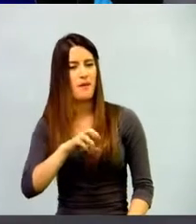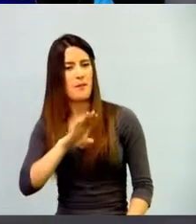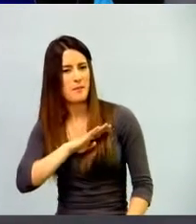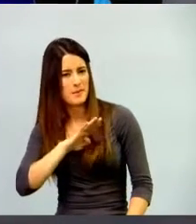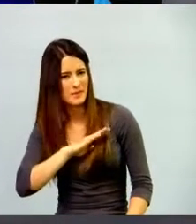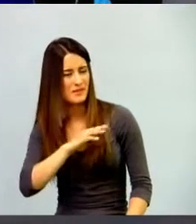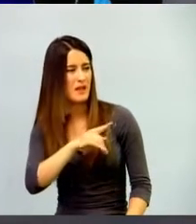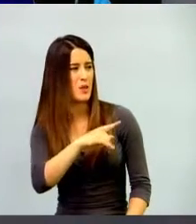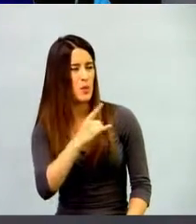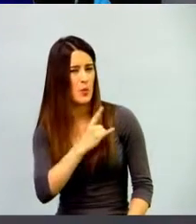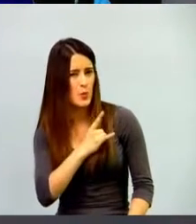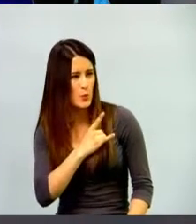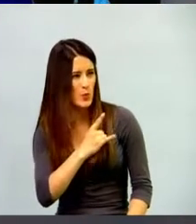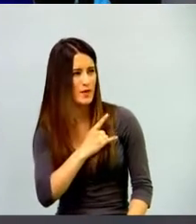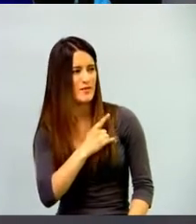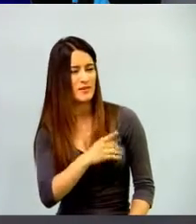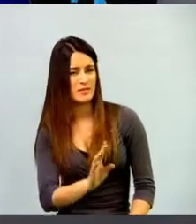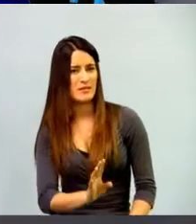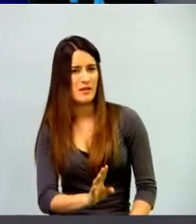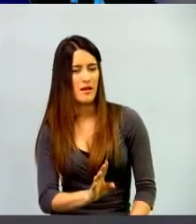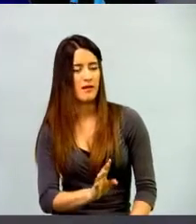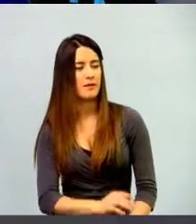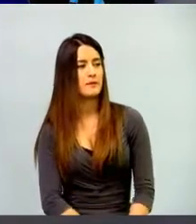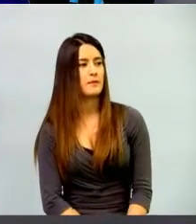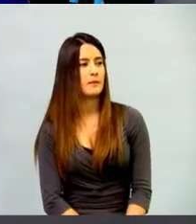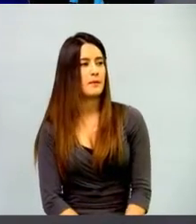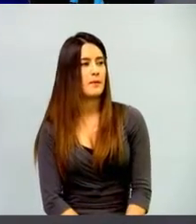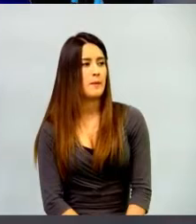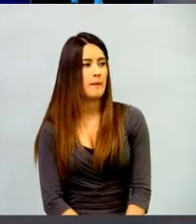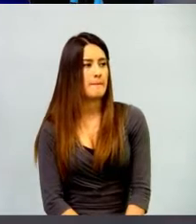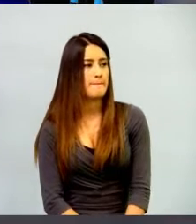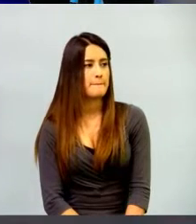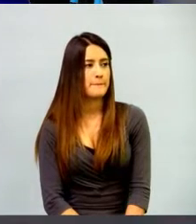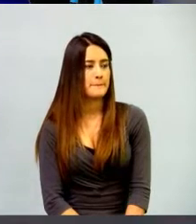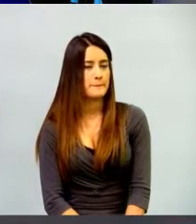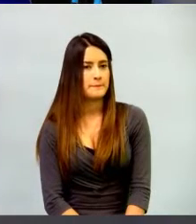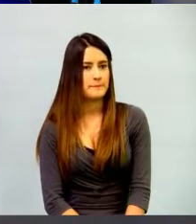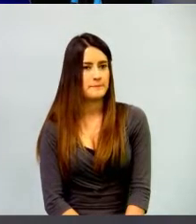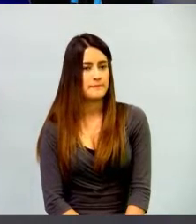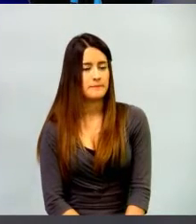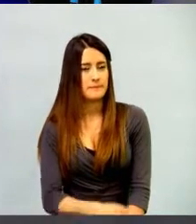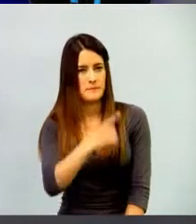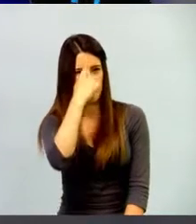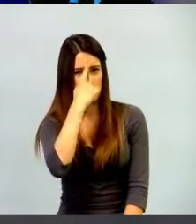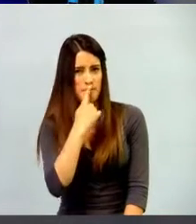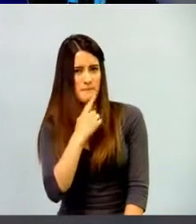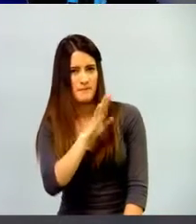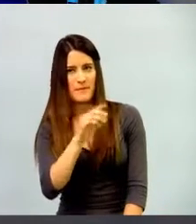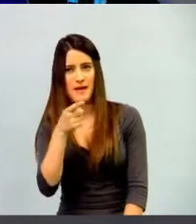en otro perfil de empresa que produce también este tipo de perfil de gamificación.